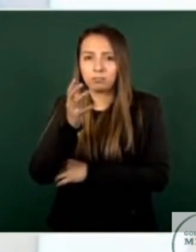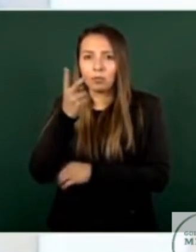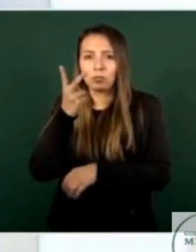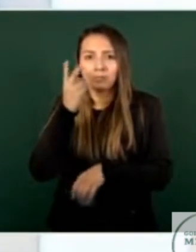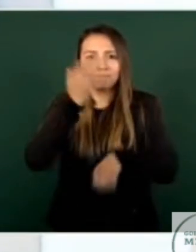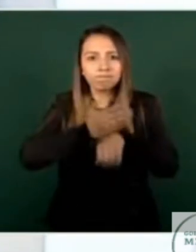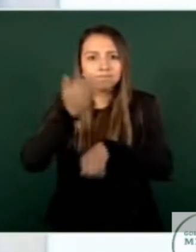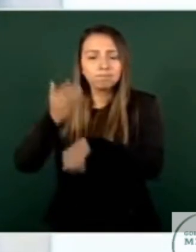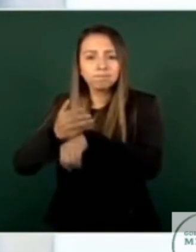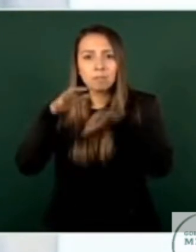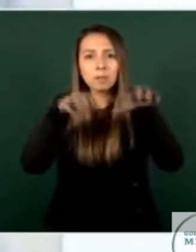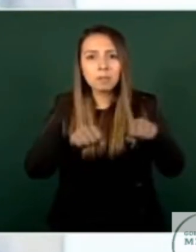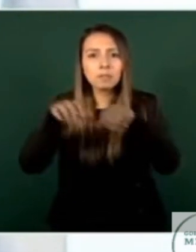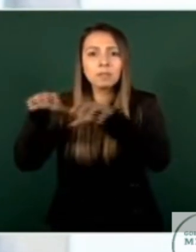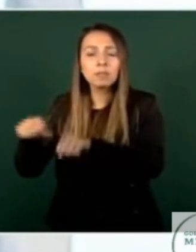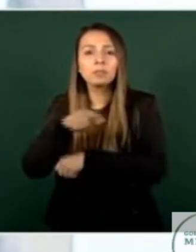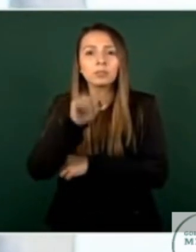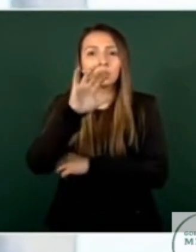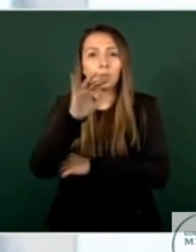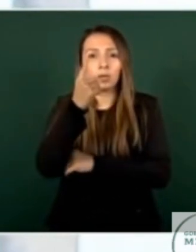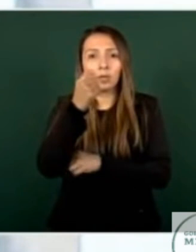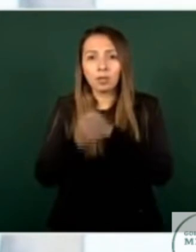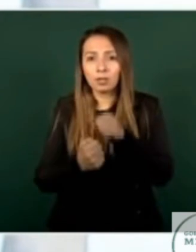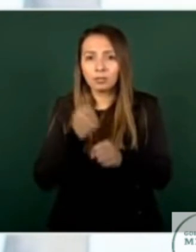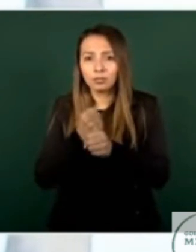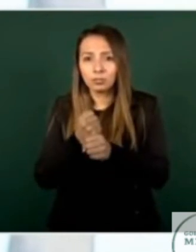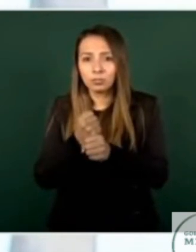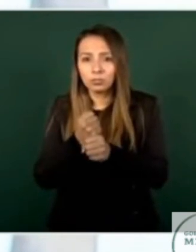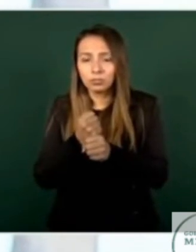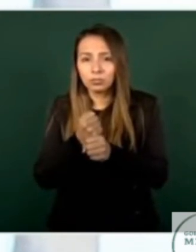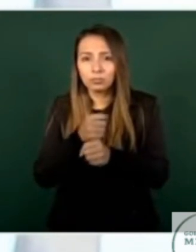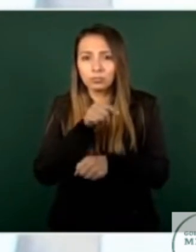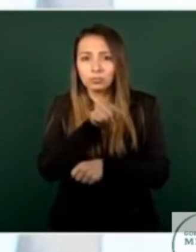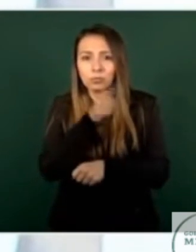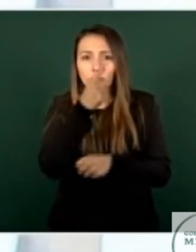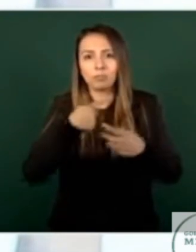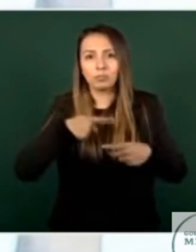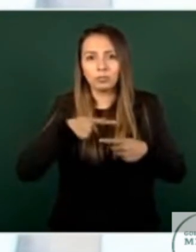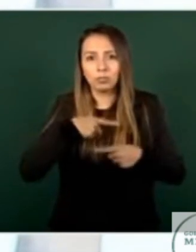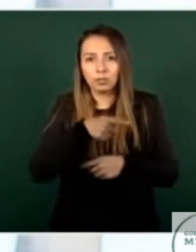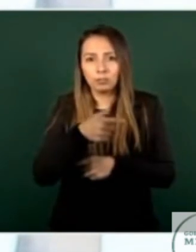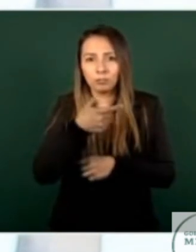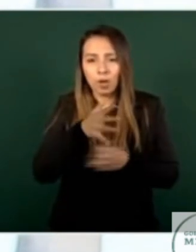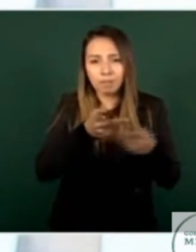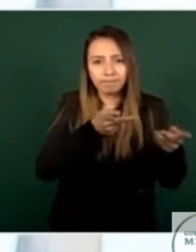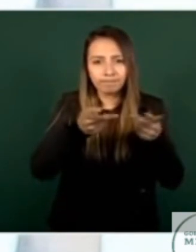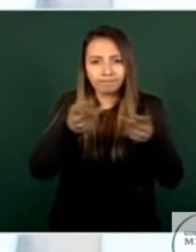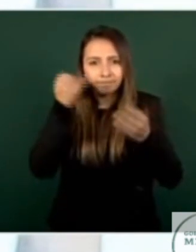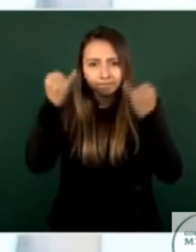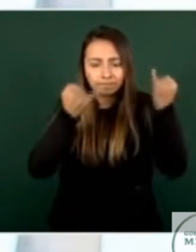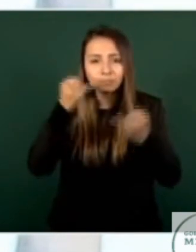una por 51 años contra un autor material y otra por un